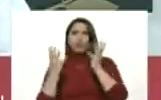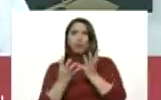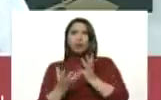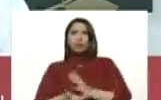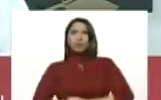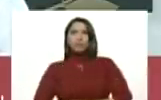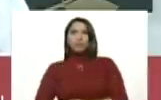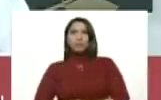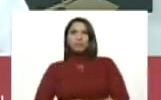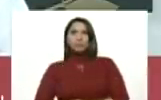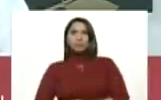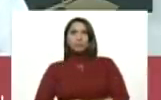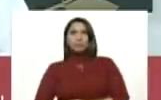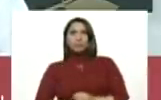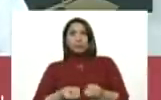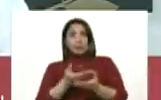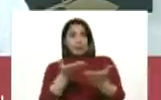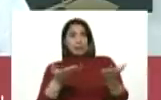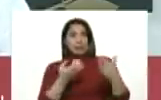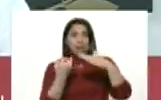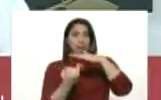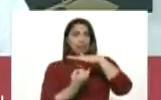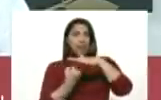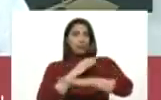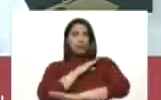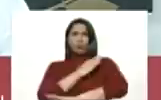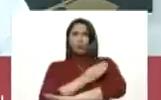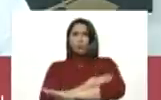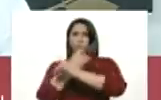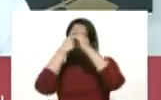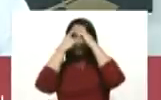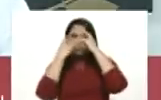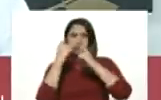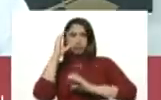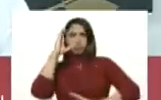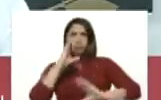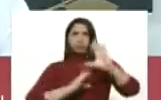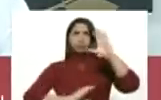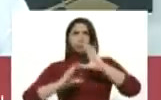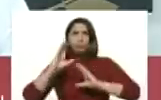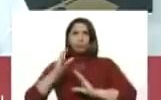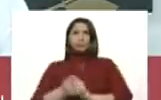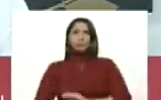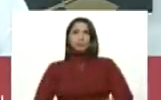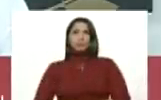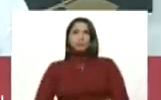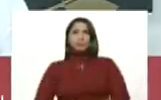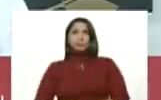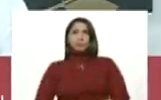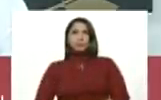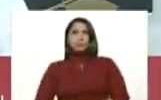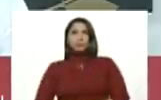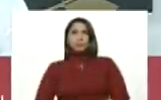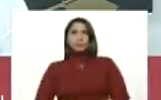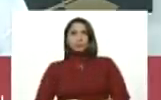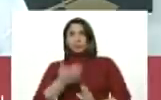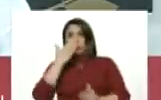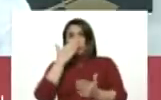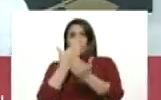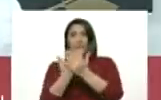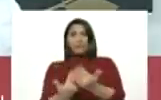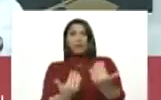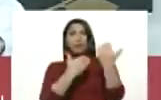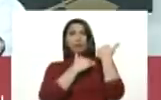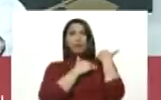Y esa institucionalidad poderosa, profesional, científica, ha estado al frente